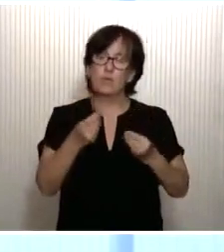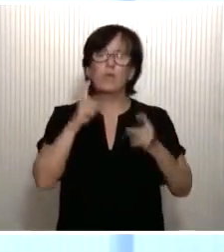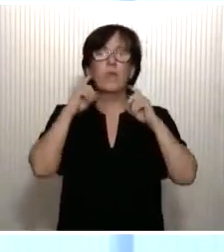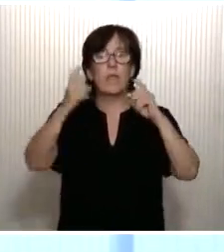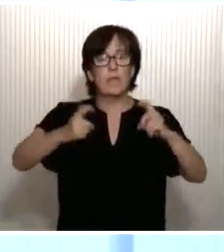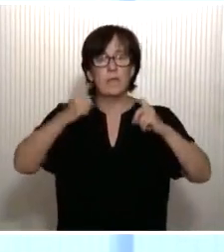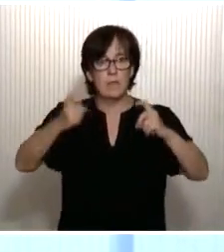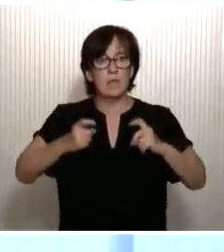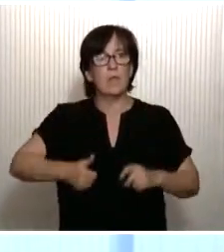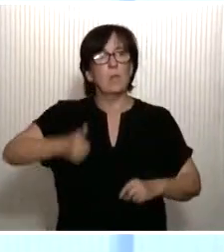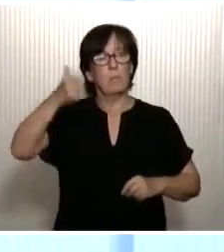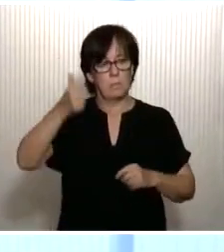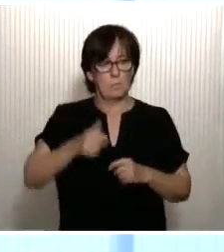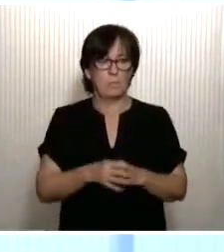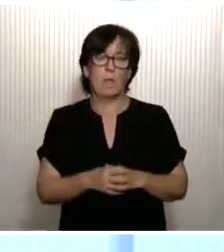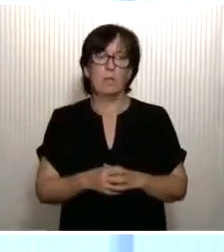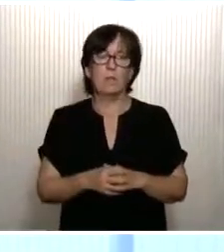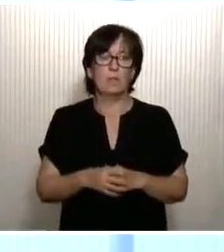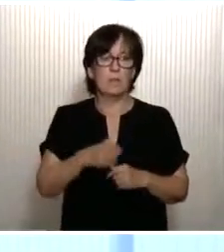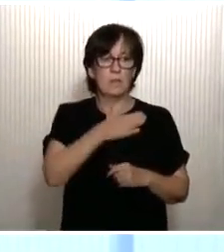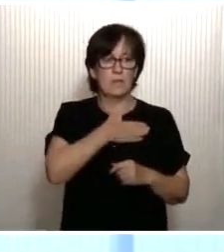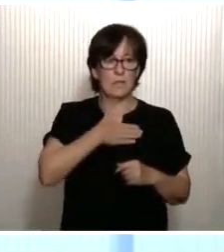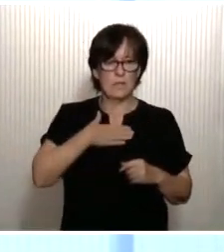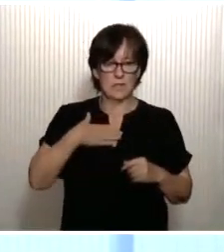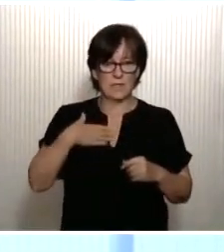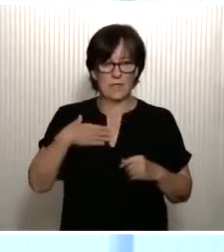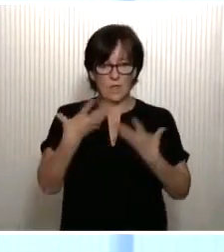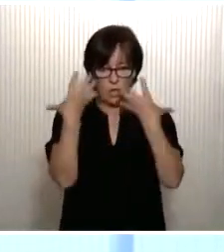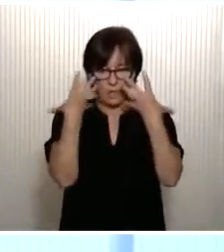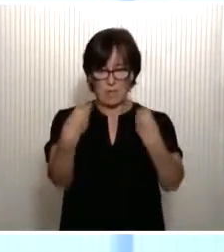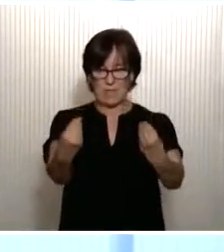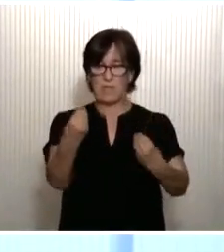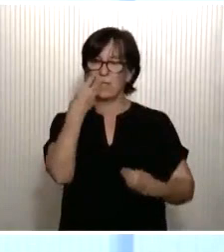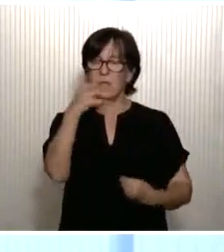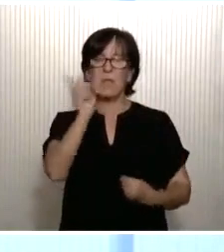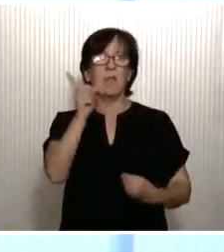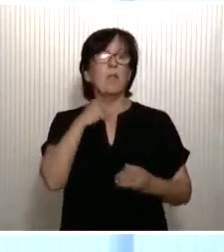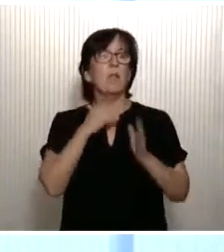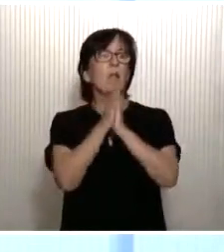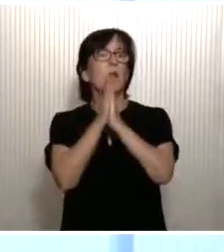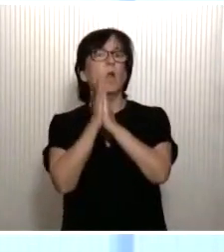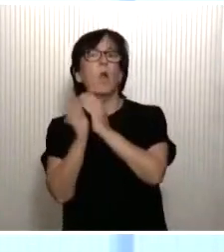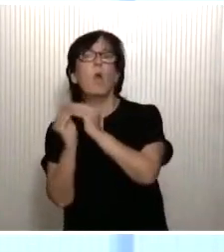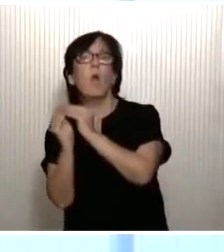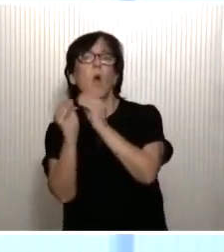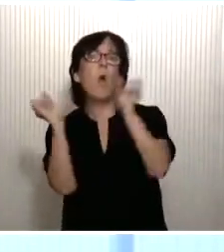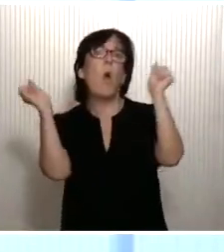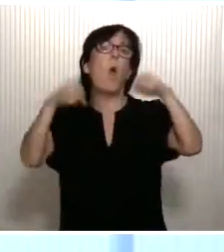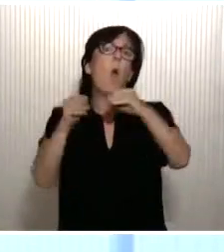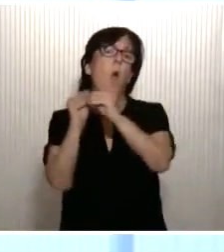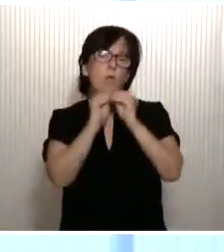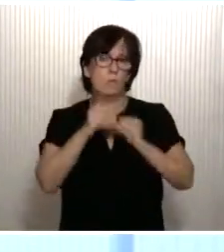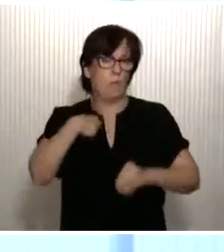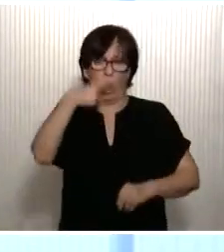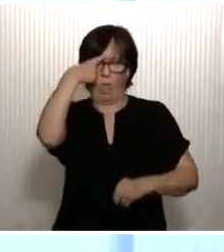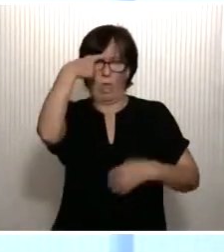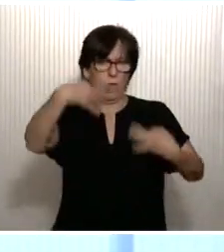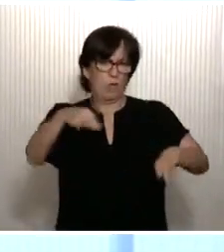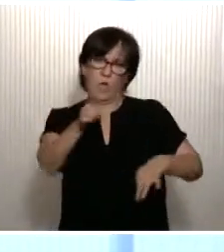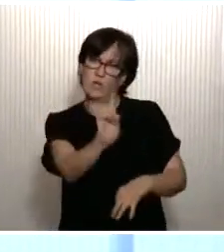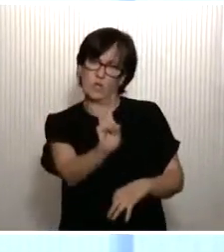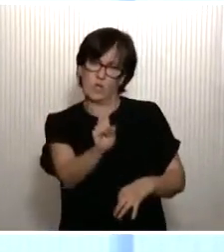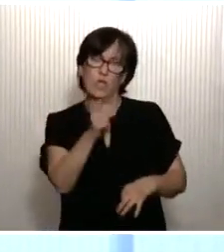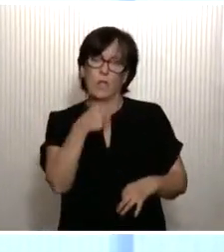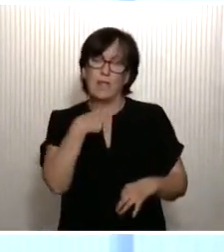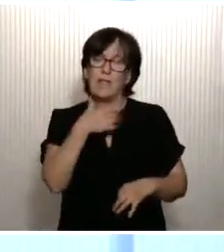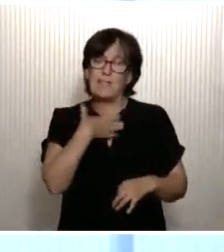esfuerzo de los más. Quiero que se me entienda bien, porque no estoy apelando a la unanimidad, no soy ingenuo. Quiero que se me